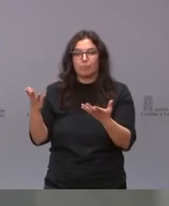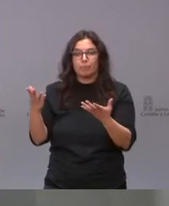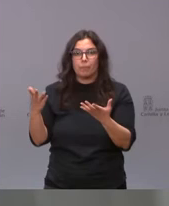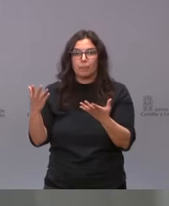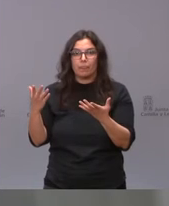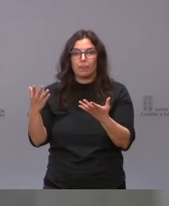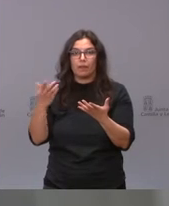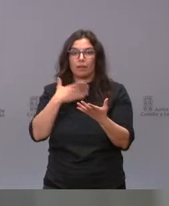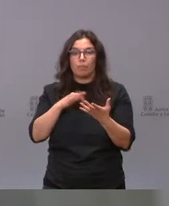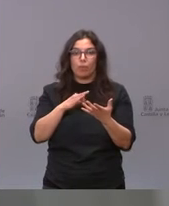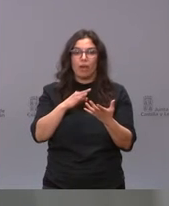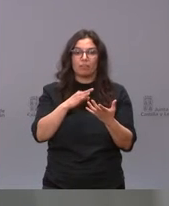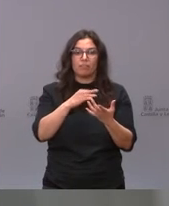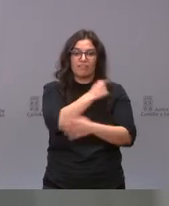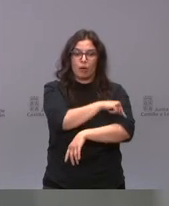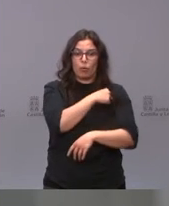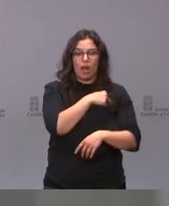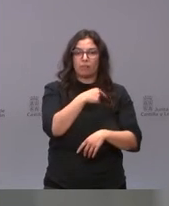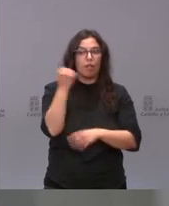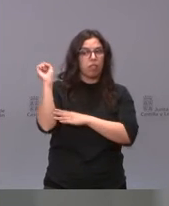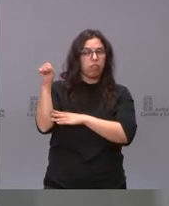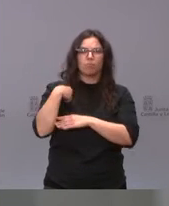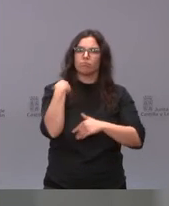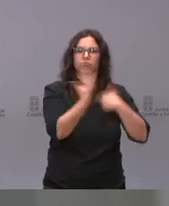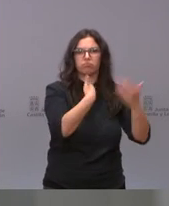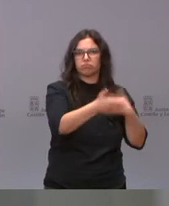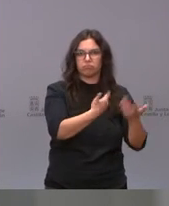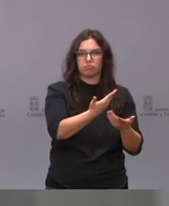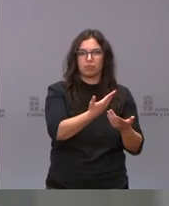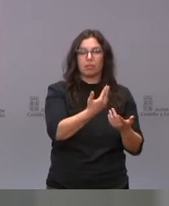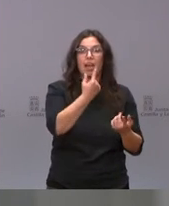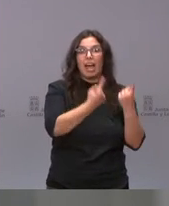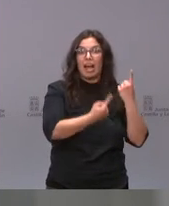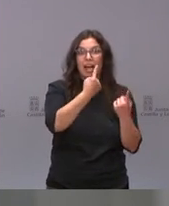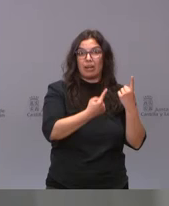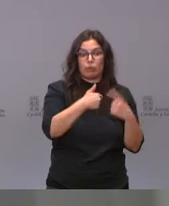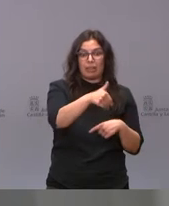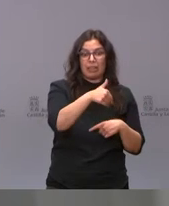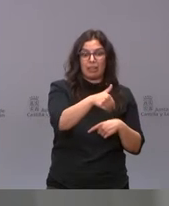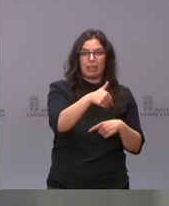personas, entre las cuales podrían haberse encontrado personas fuera de indicación en pocas horas y se hubiera producido un evento